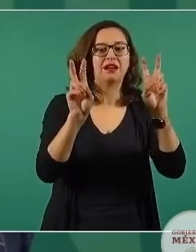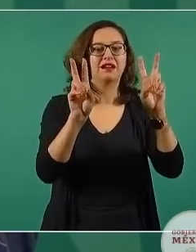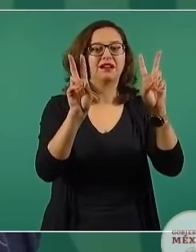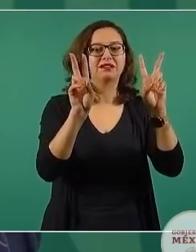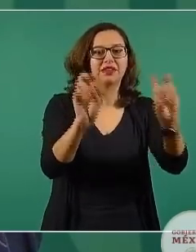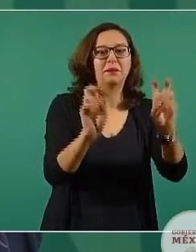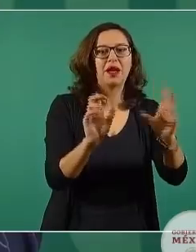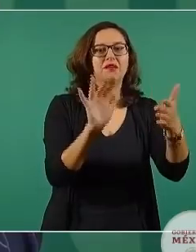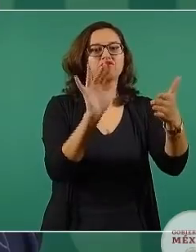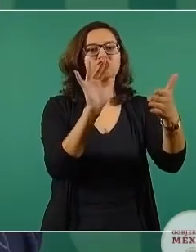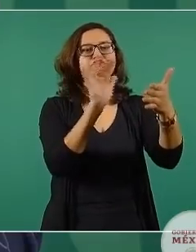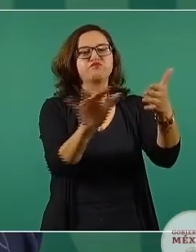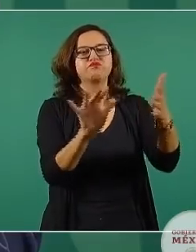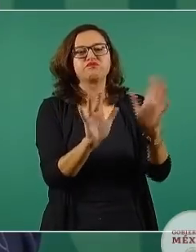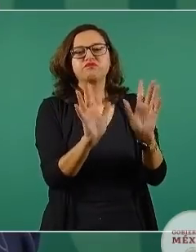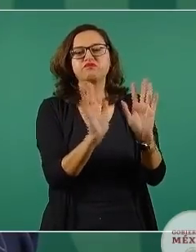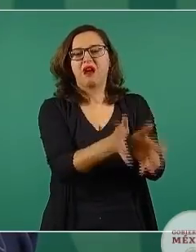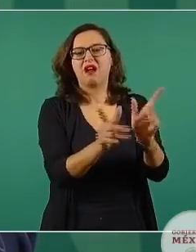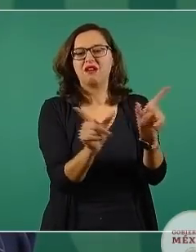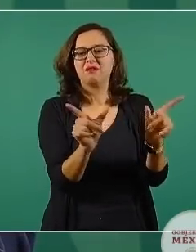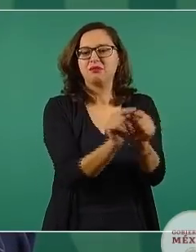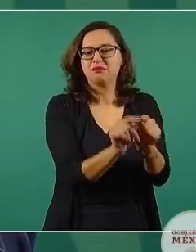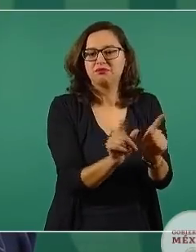y no ir al fondo.